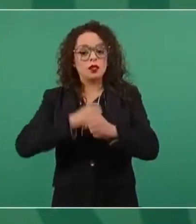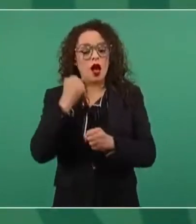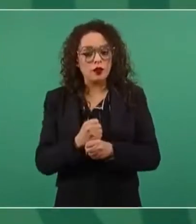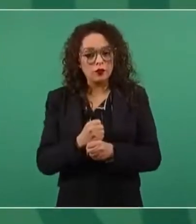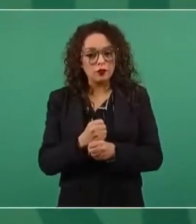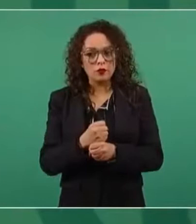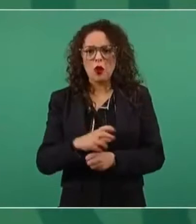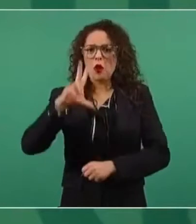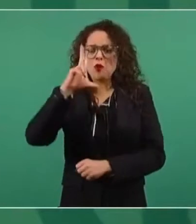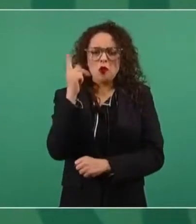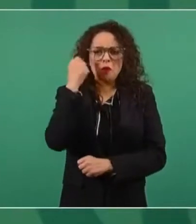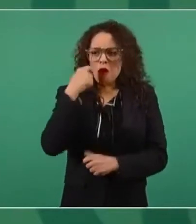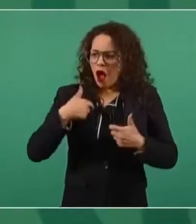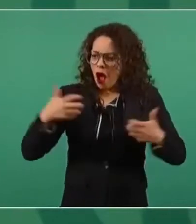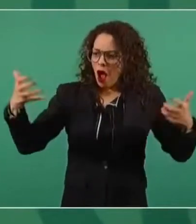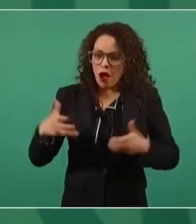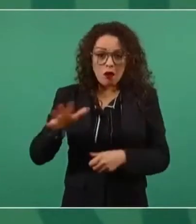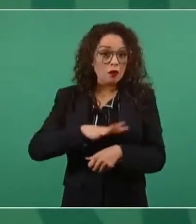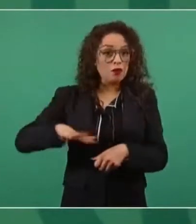me tienen que aguantar.